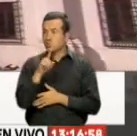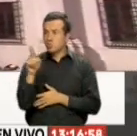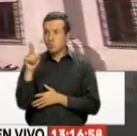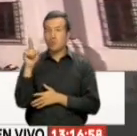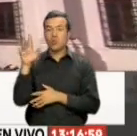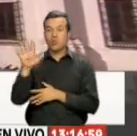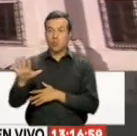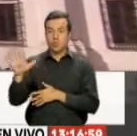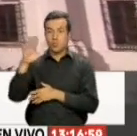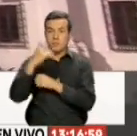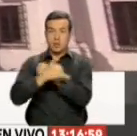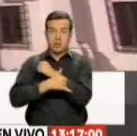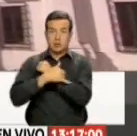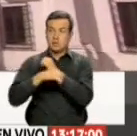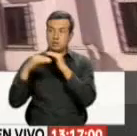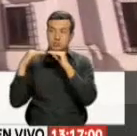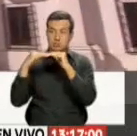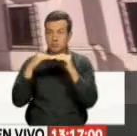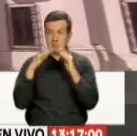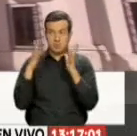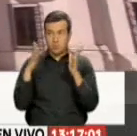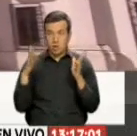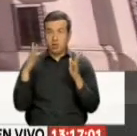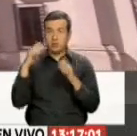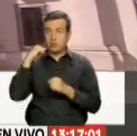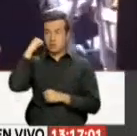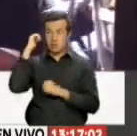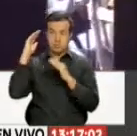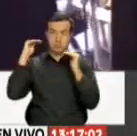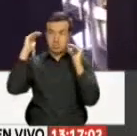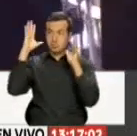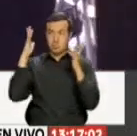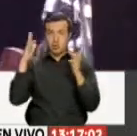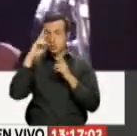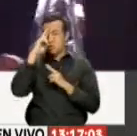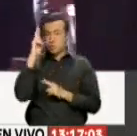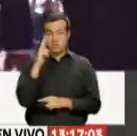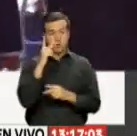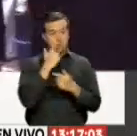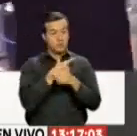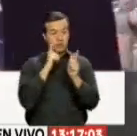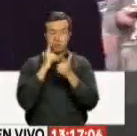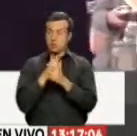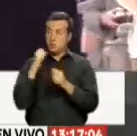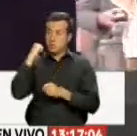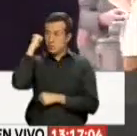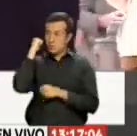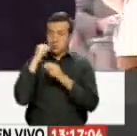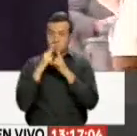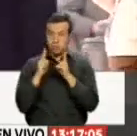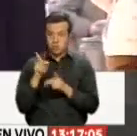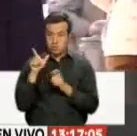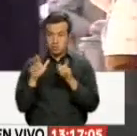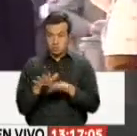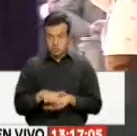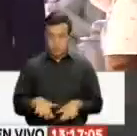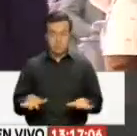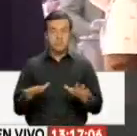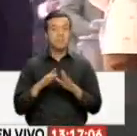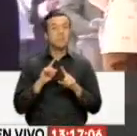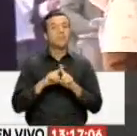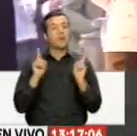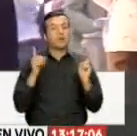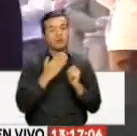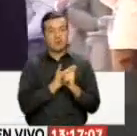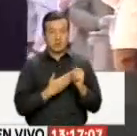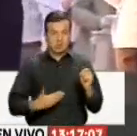cumplir con los requisitos Ni de democracia y Estado de Derecho Ni el respeto a las libertades y derechos humanos de sus habitantes Sin embargo,